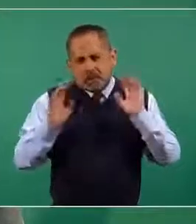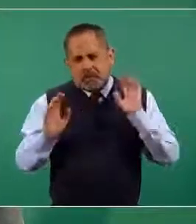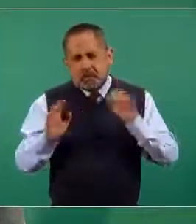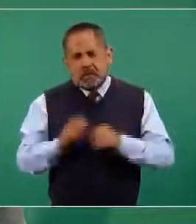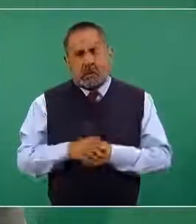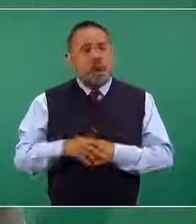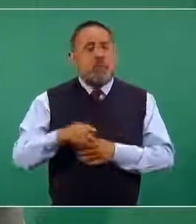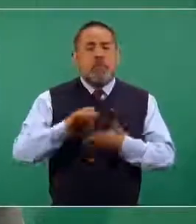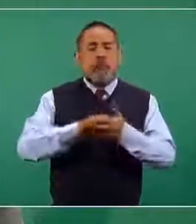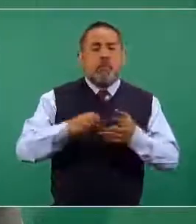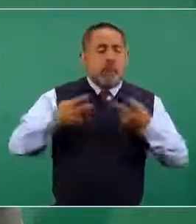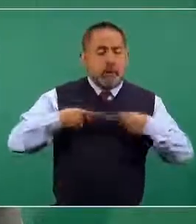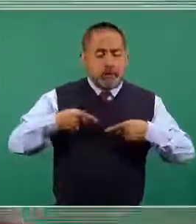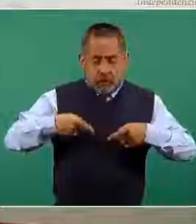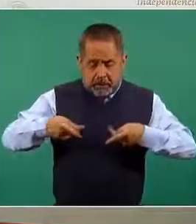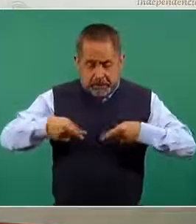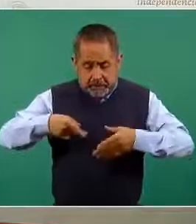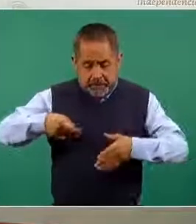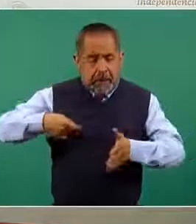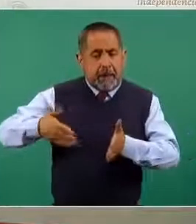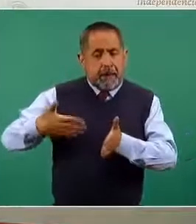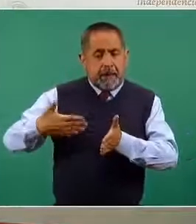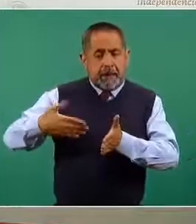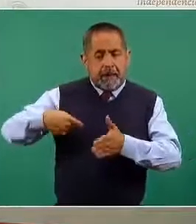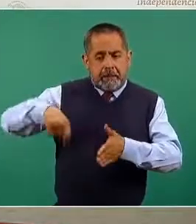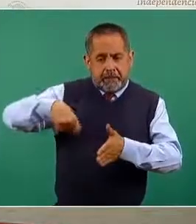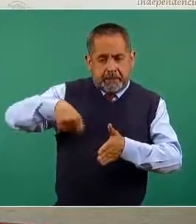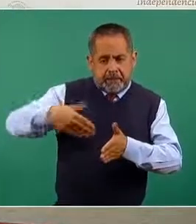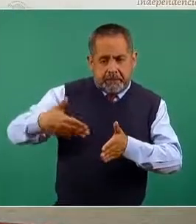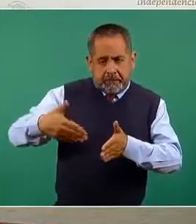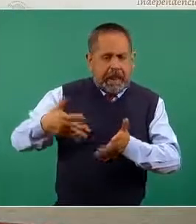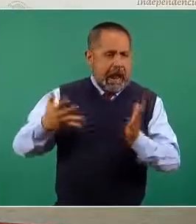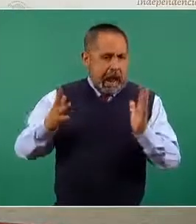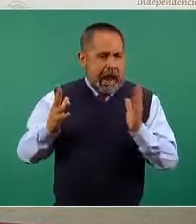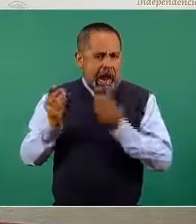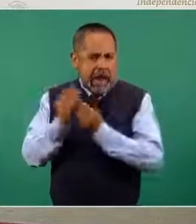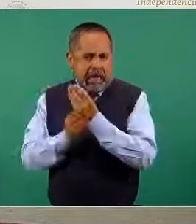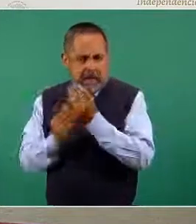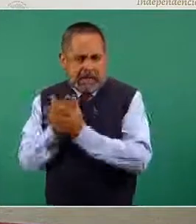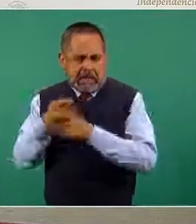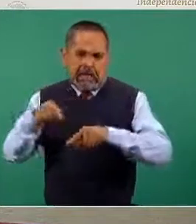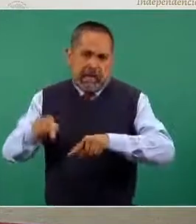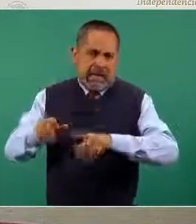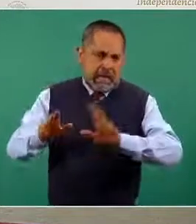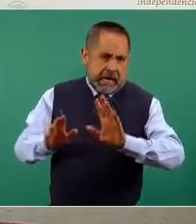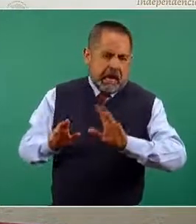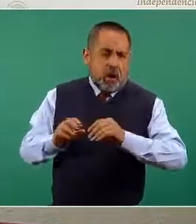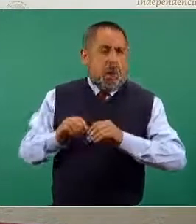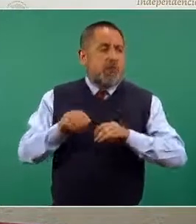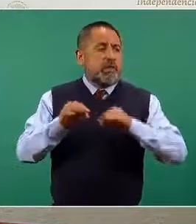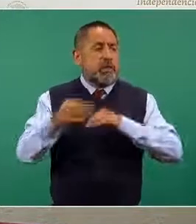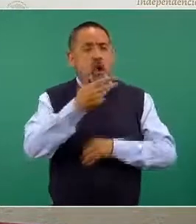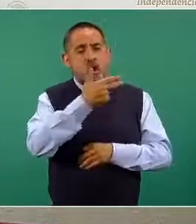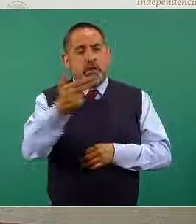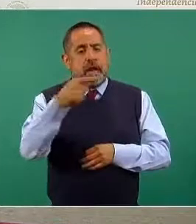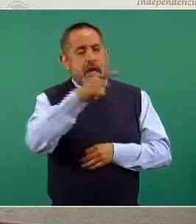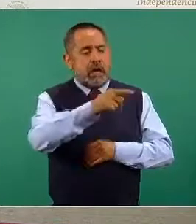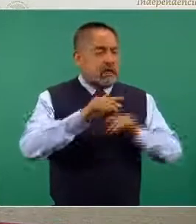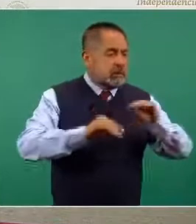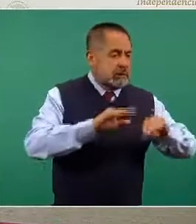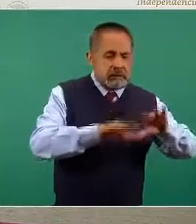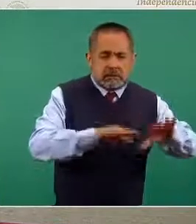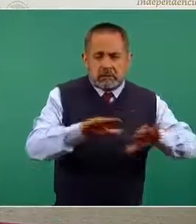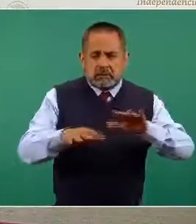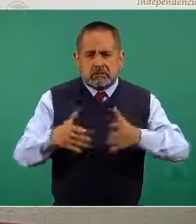preparan alimentos o que son personas trabajadoras de algunos hoteles que pueden utilizar